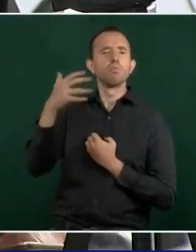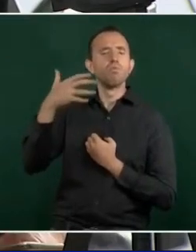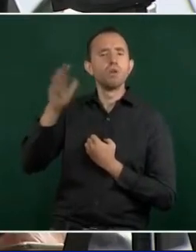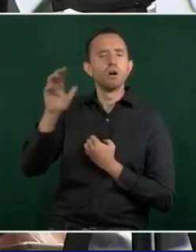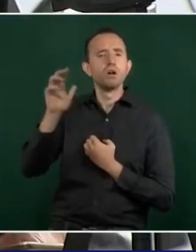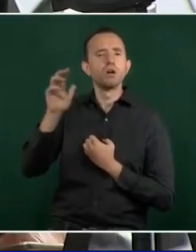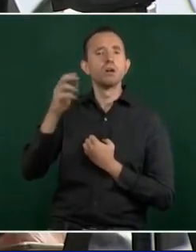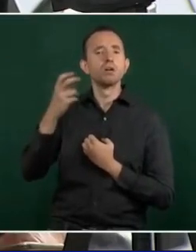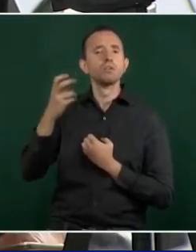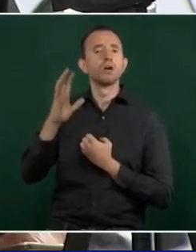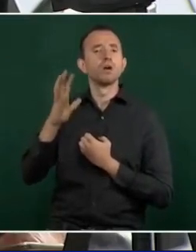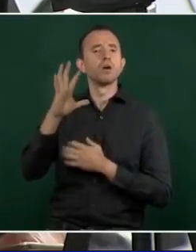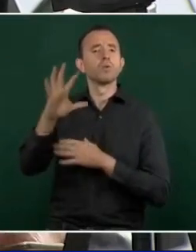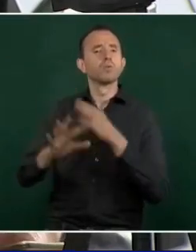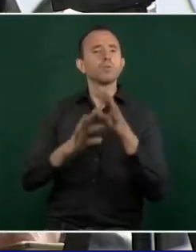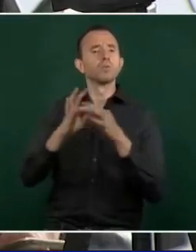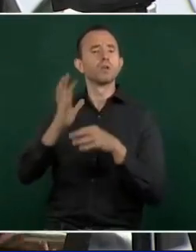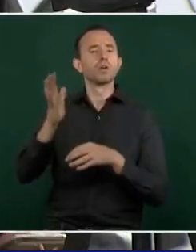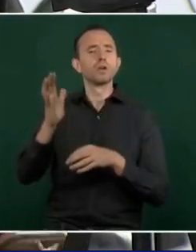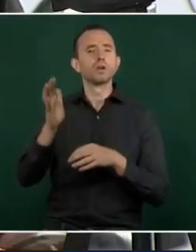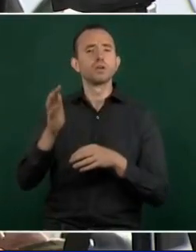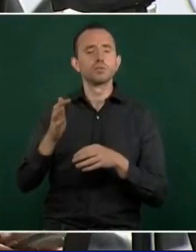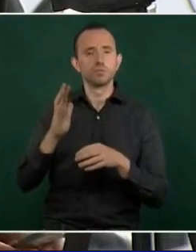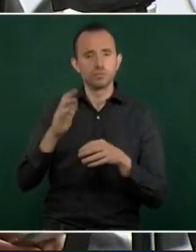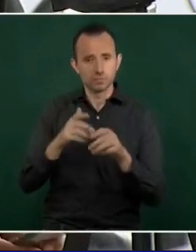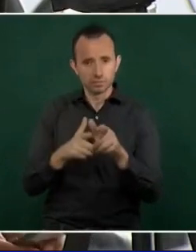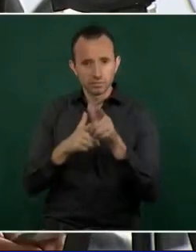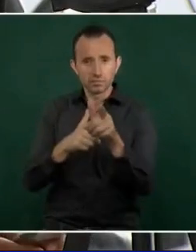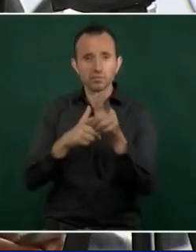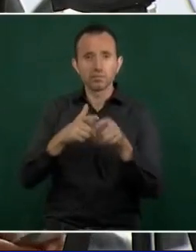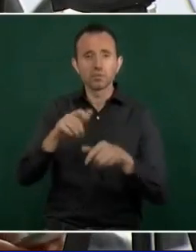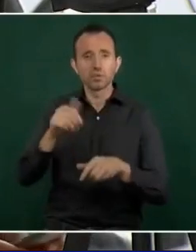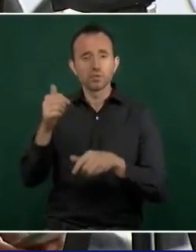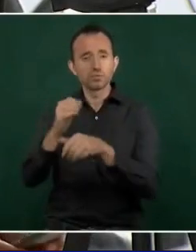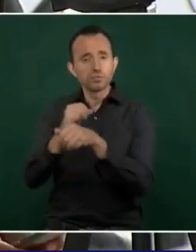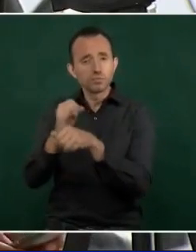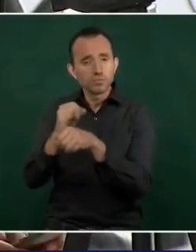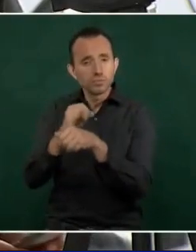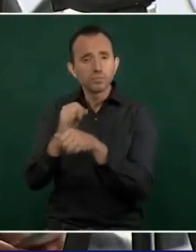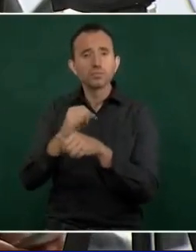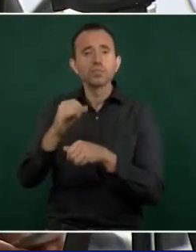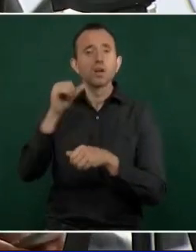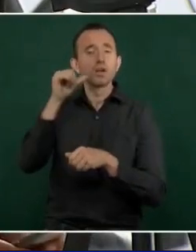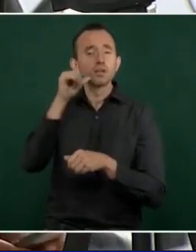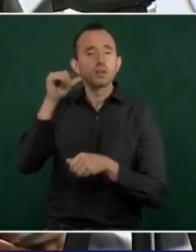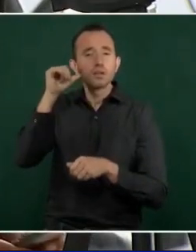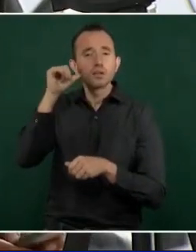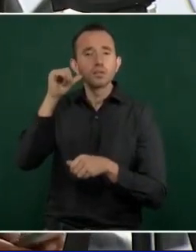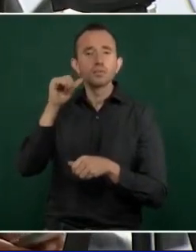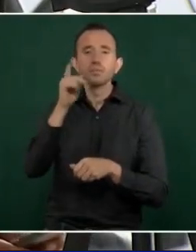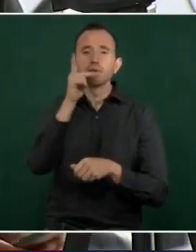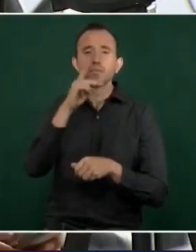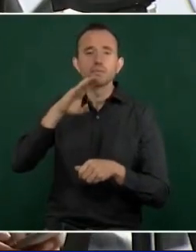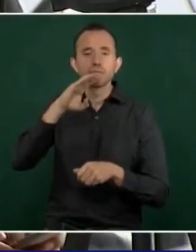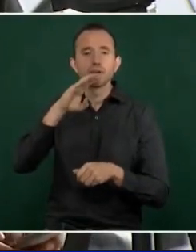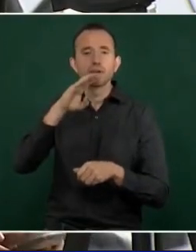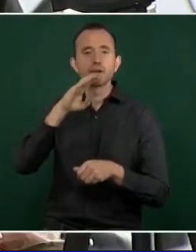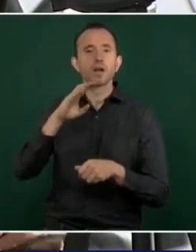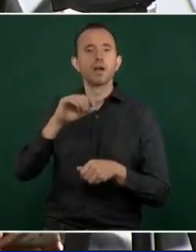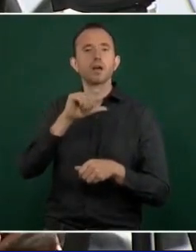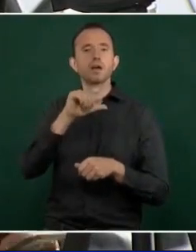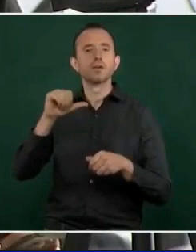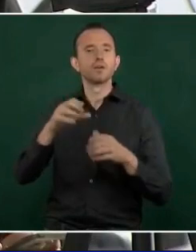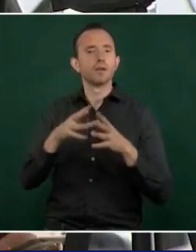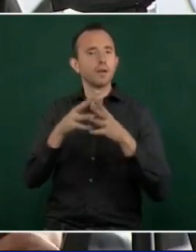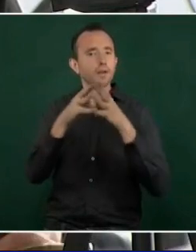compromiso y ¿qué le dijeron ayer los papás de los normalistas desaparecidos cuando se acercaron a usted? ¿Cuál es su